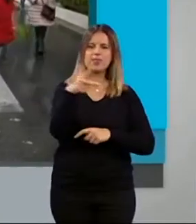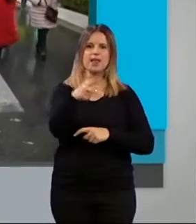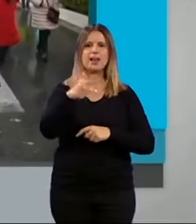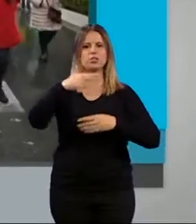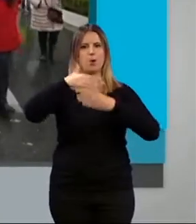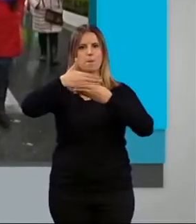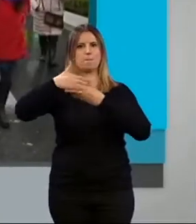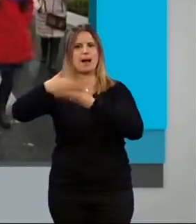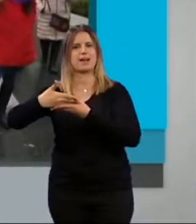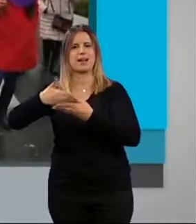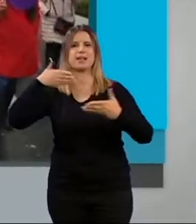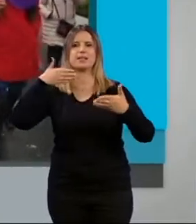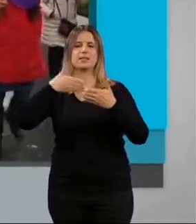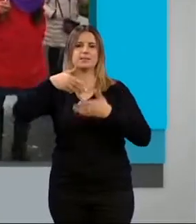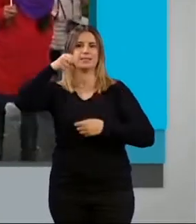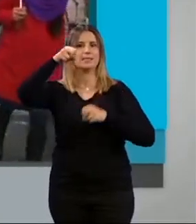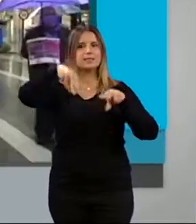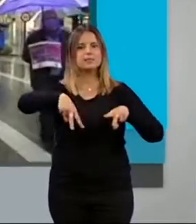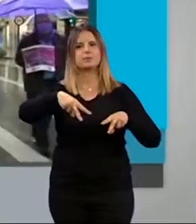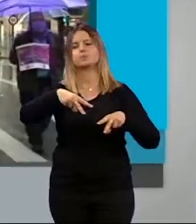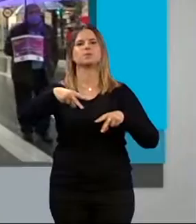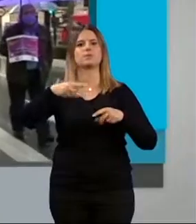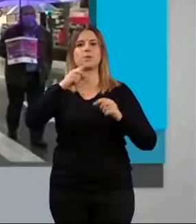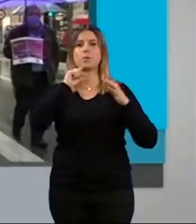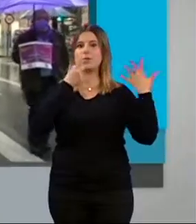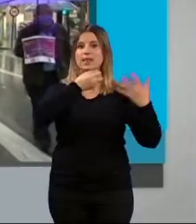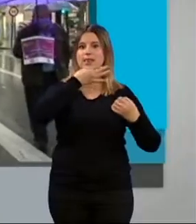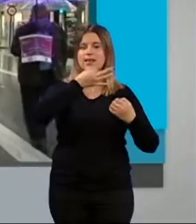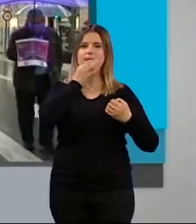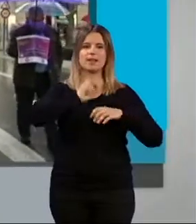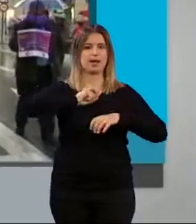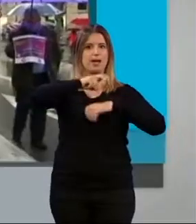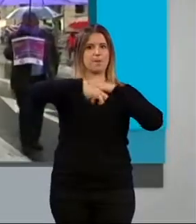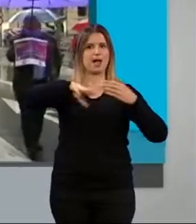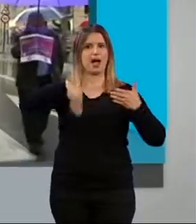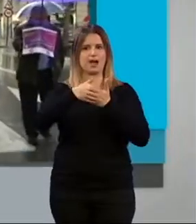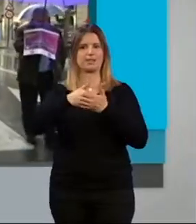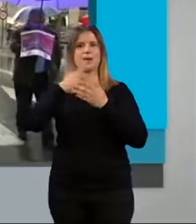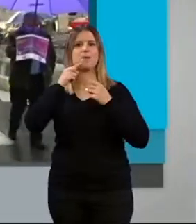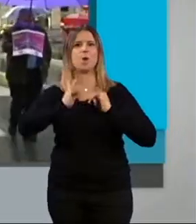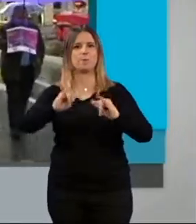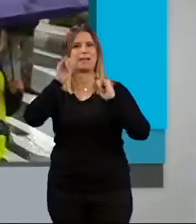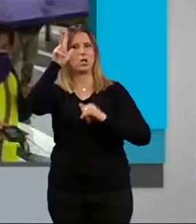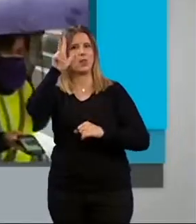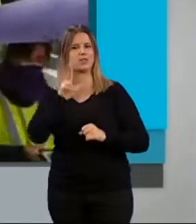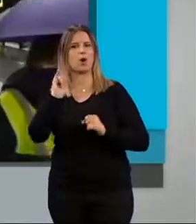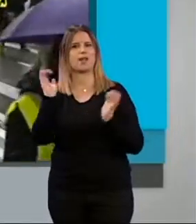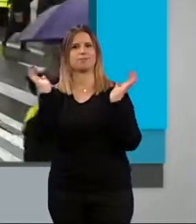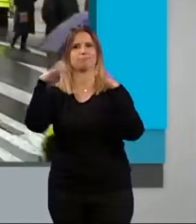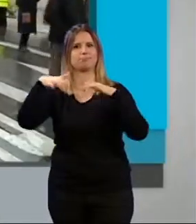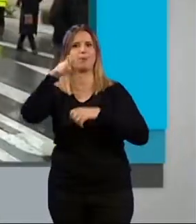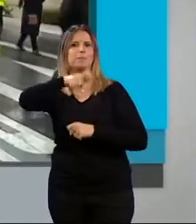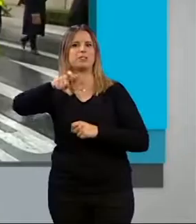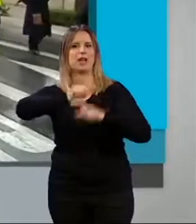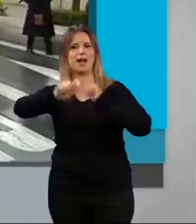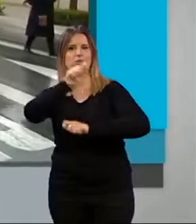fronteras y ha partido en torno a las 6 de la tarde desde el comienzo de la Gran Vía hasta llegar al Paseo del Salón donde se ha llevado a cabo una concentración con personal de